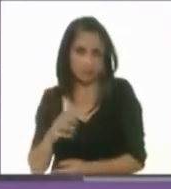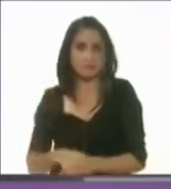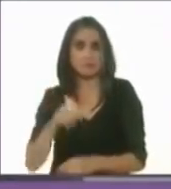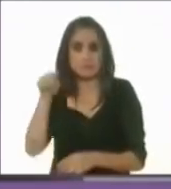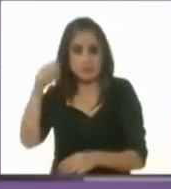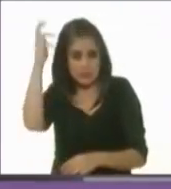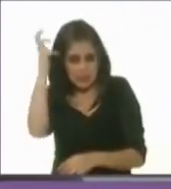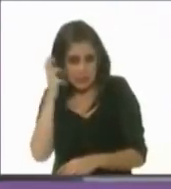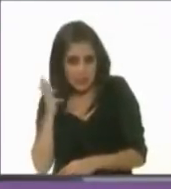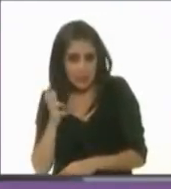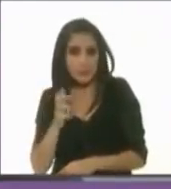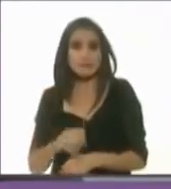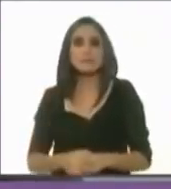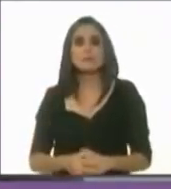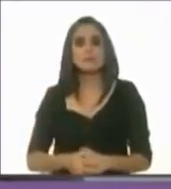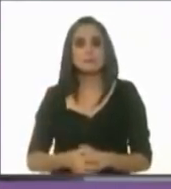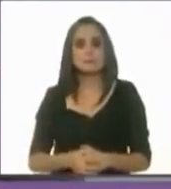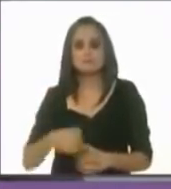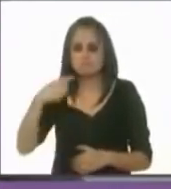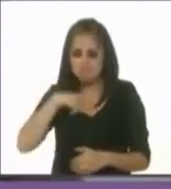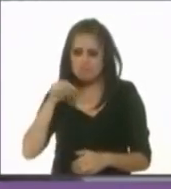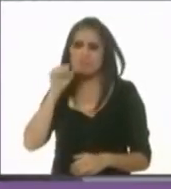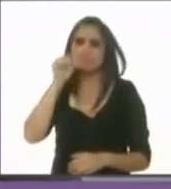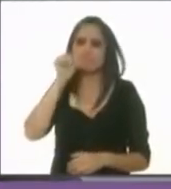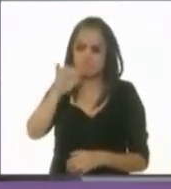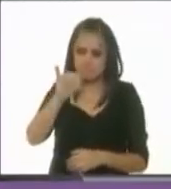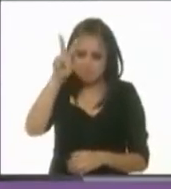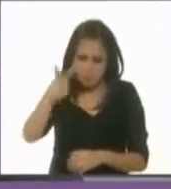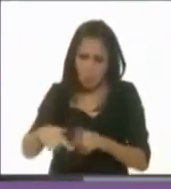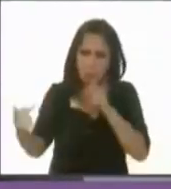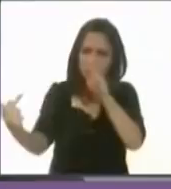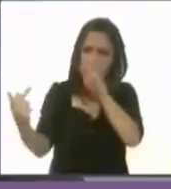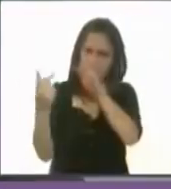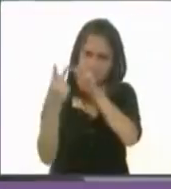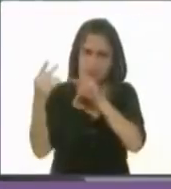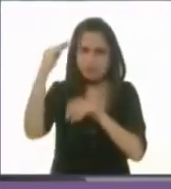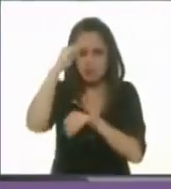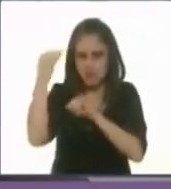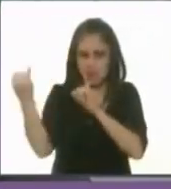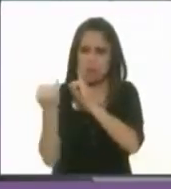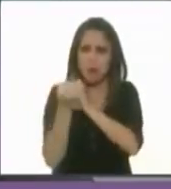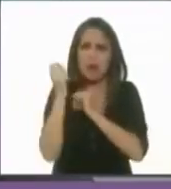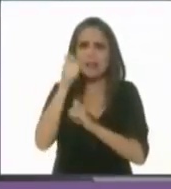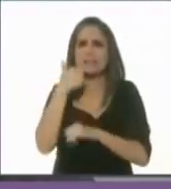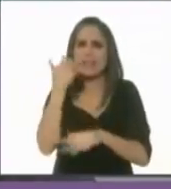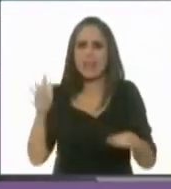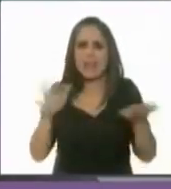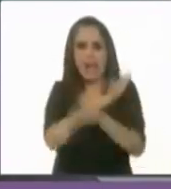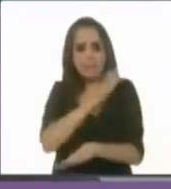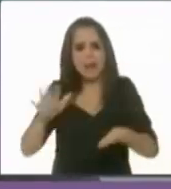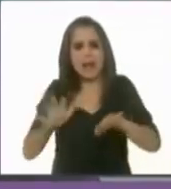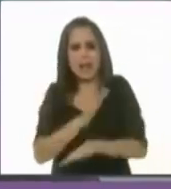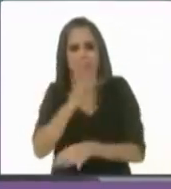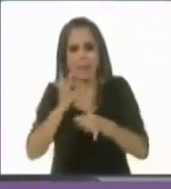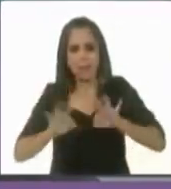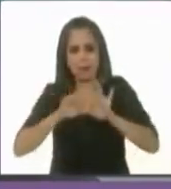coincidimos en una etapa muy importante en los cambios fundamentales de esta ciudad. Ella como parte del CEU, yo